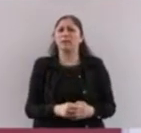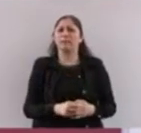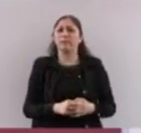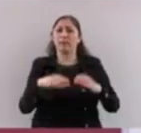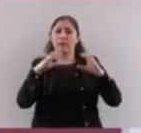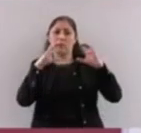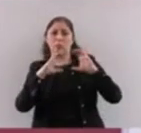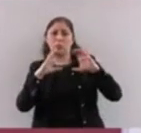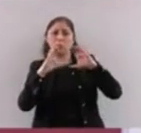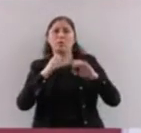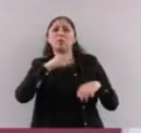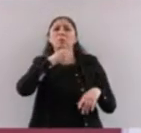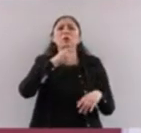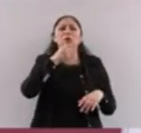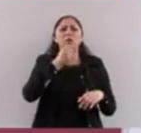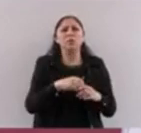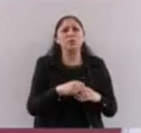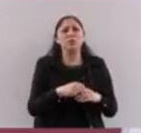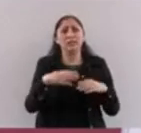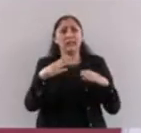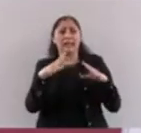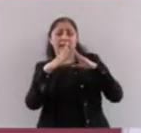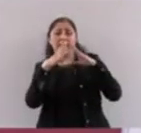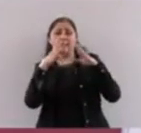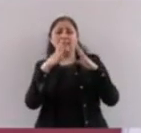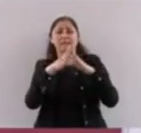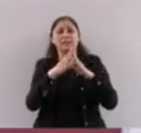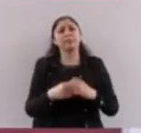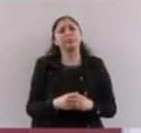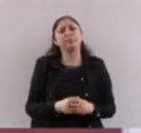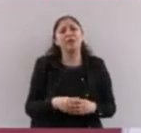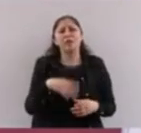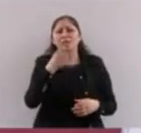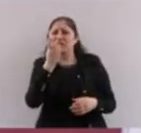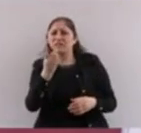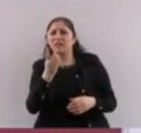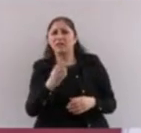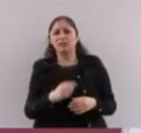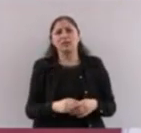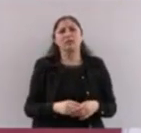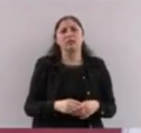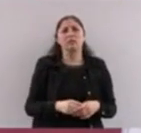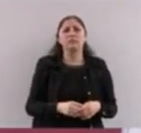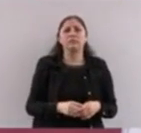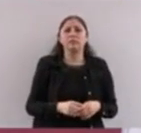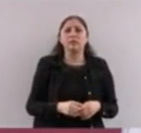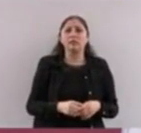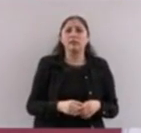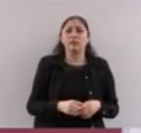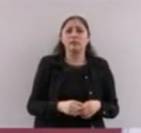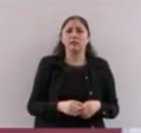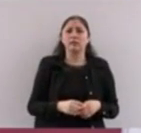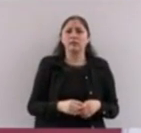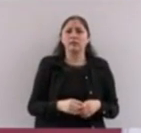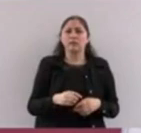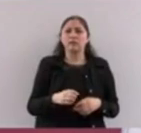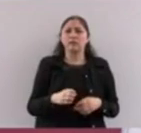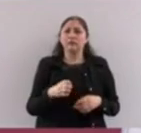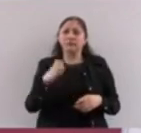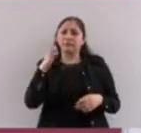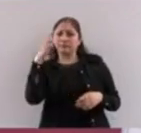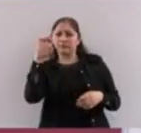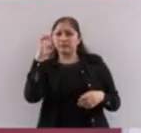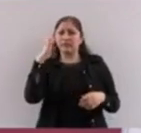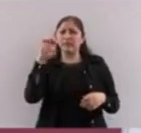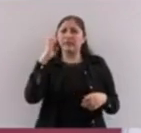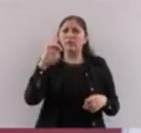¿Por qué lo planteaban así? Porque en Europa, en Estados Unidos, los mayores llegan a una edad y